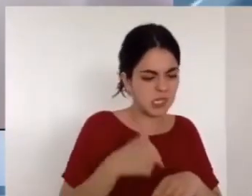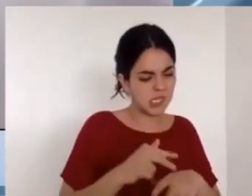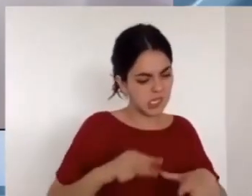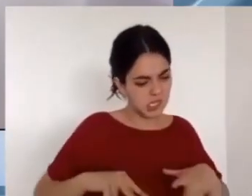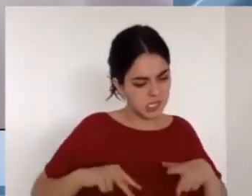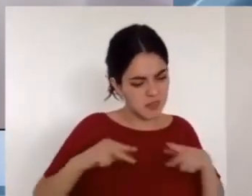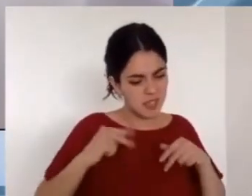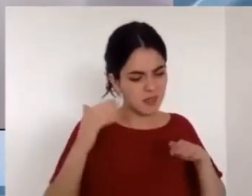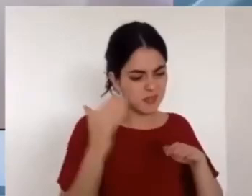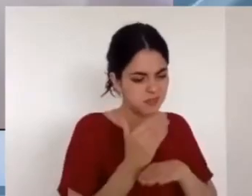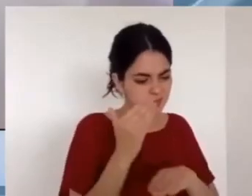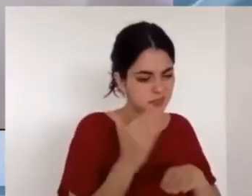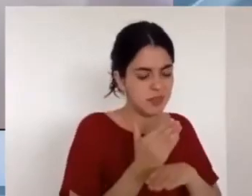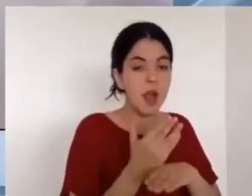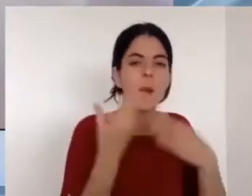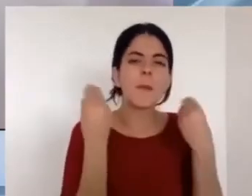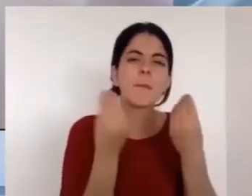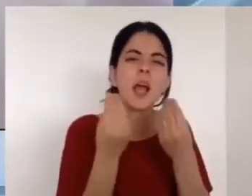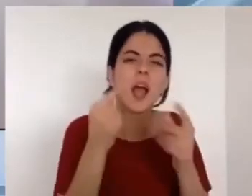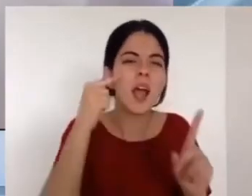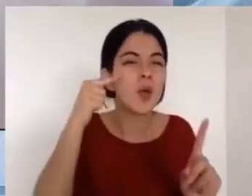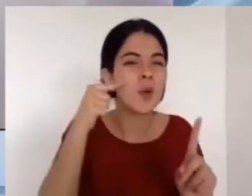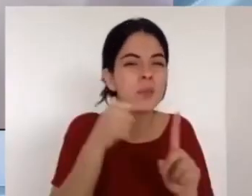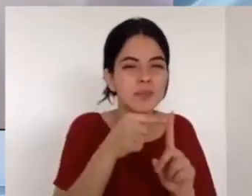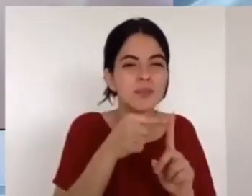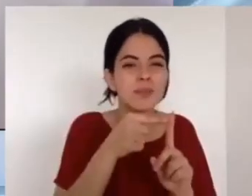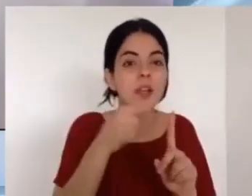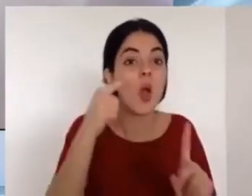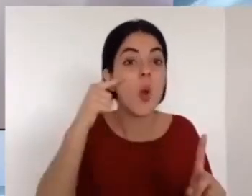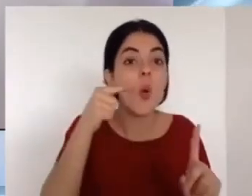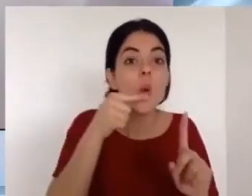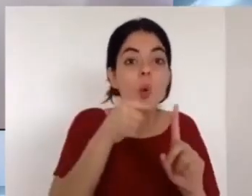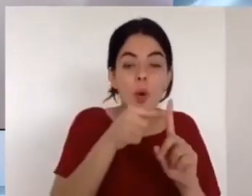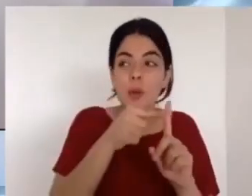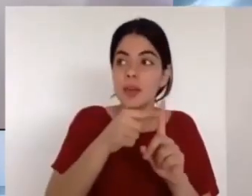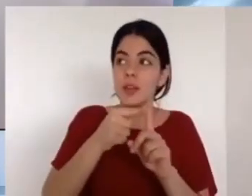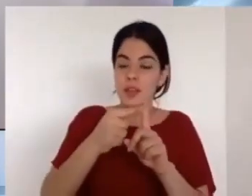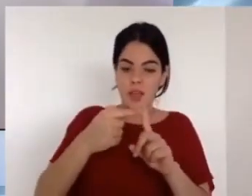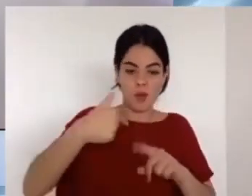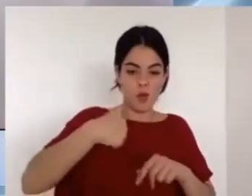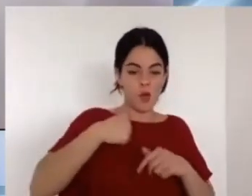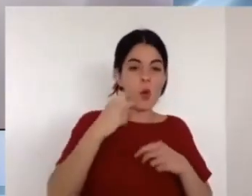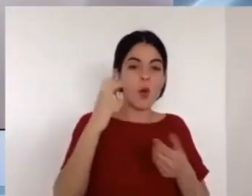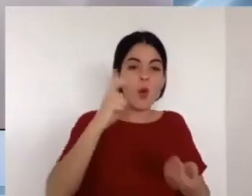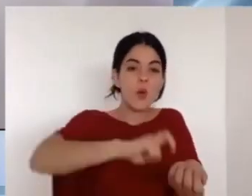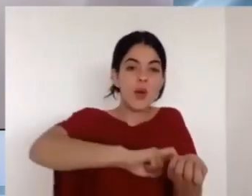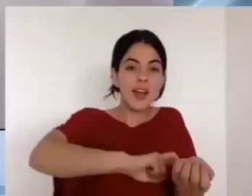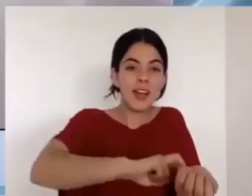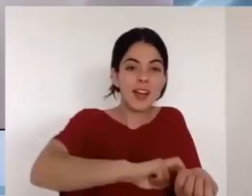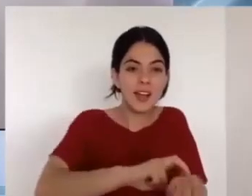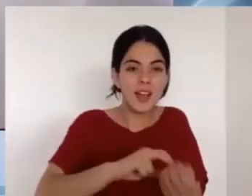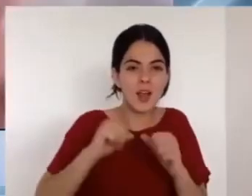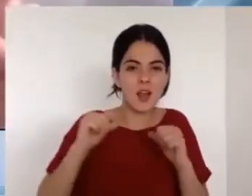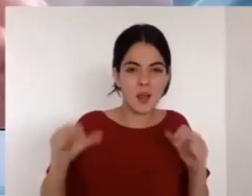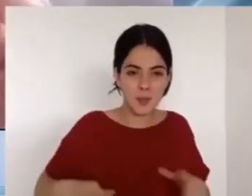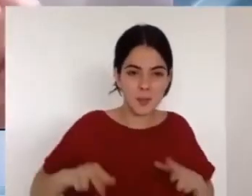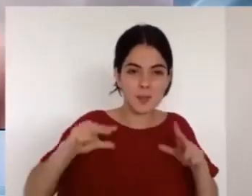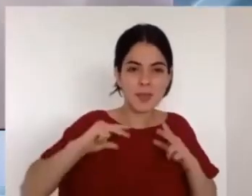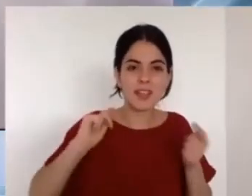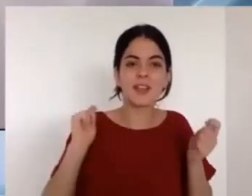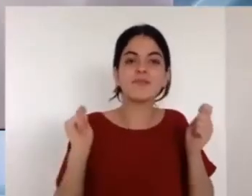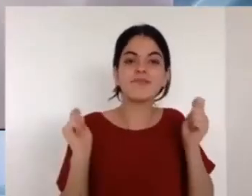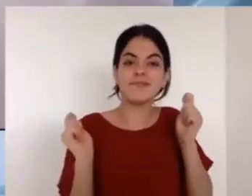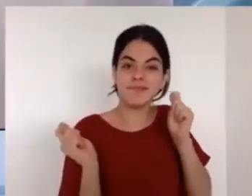para hacerlo. Cuando nosotros nos encontramos con una montaña, tenemos dos